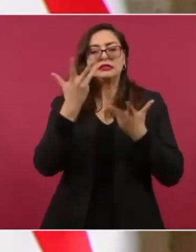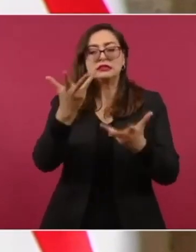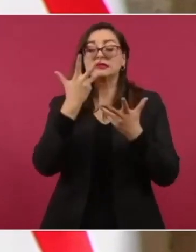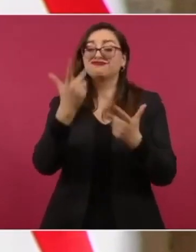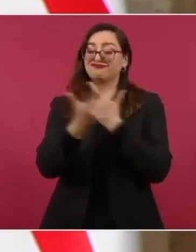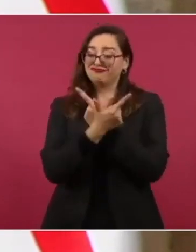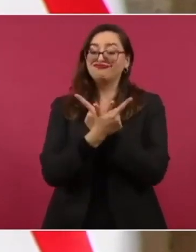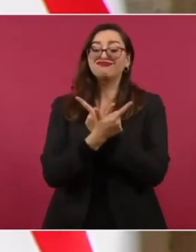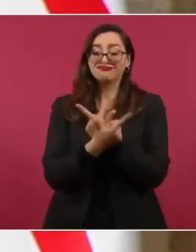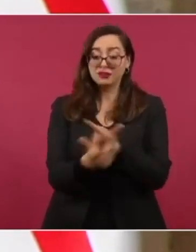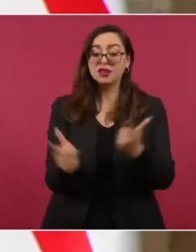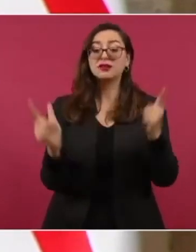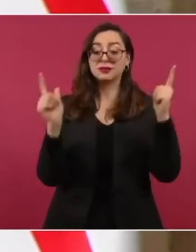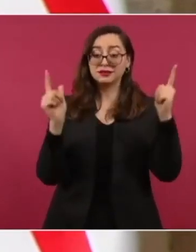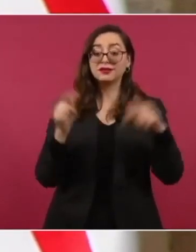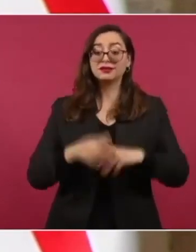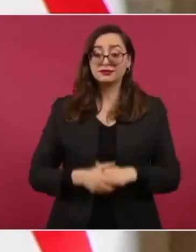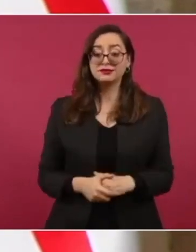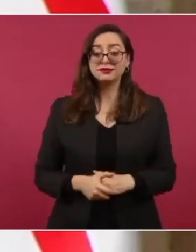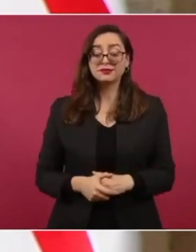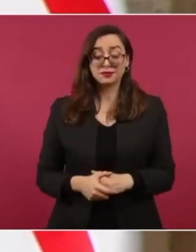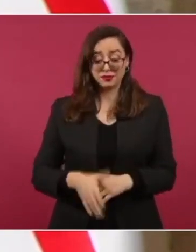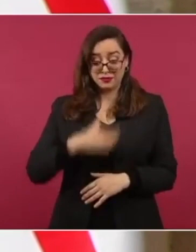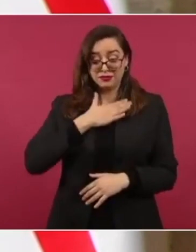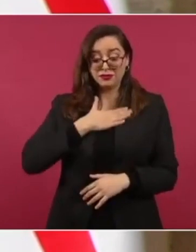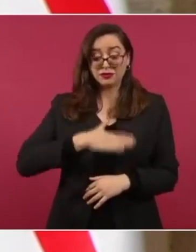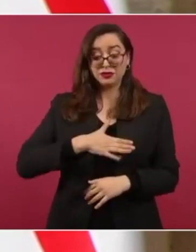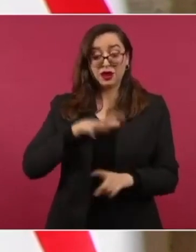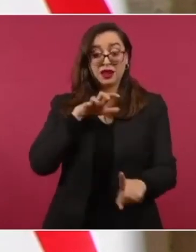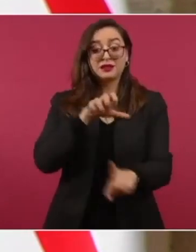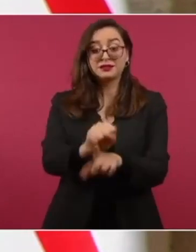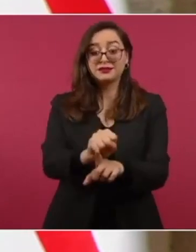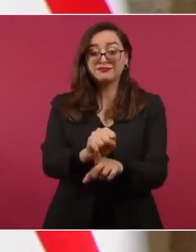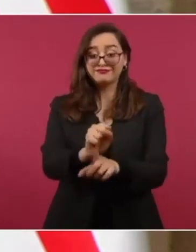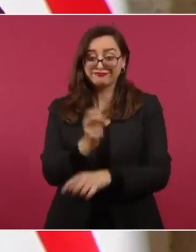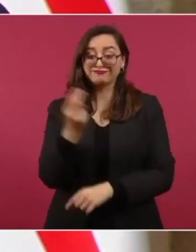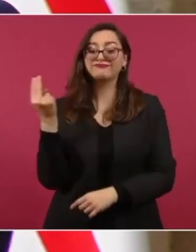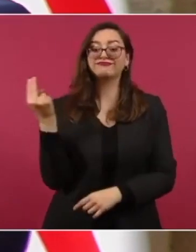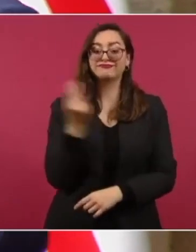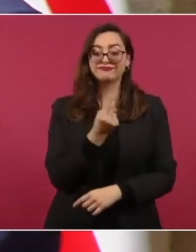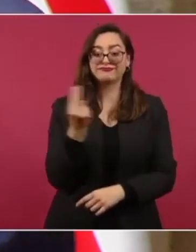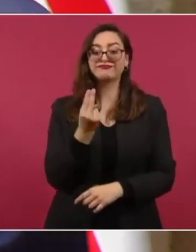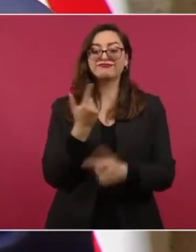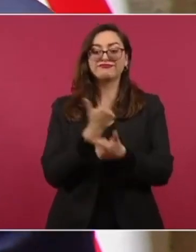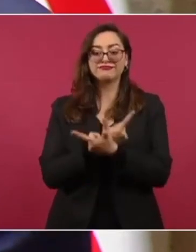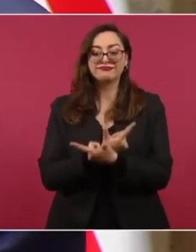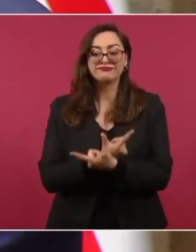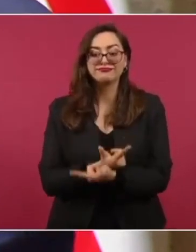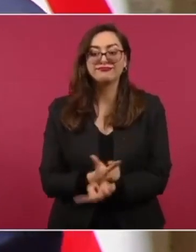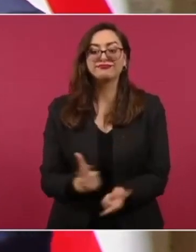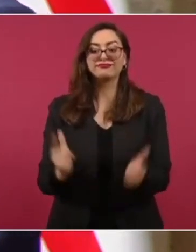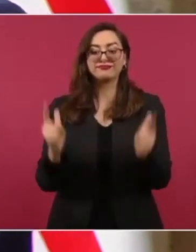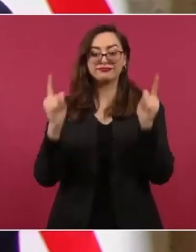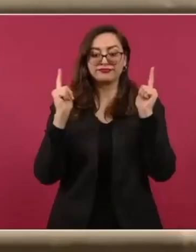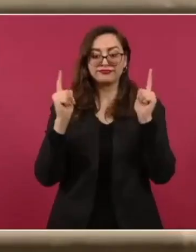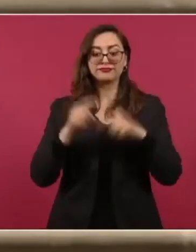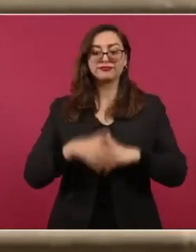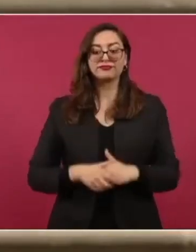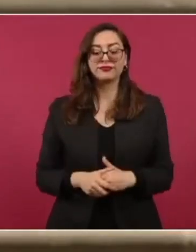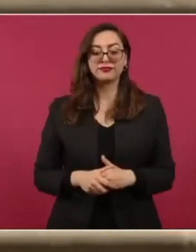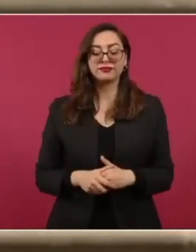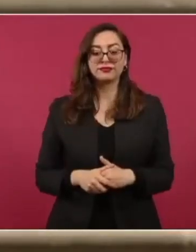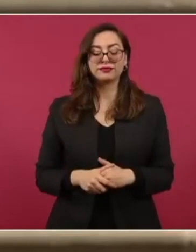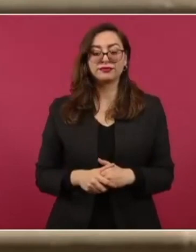justos es necesario ser libres. Los sentimientos de justicia son hijos